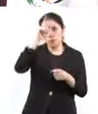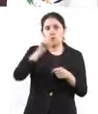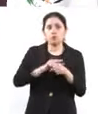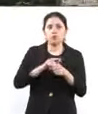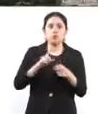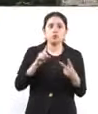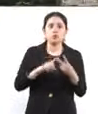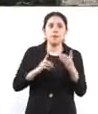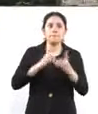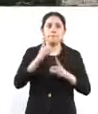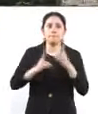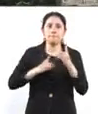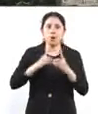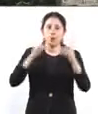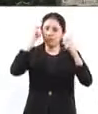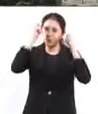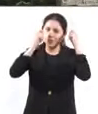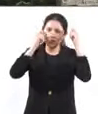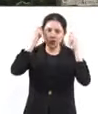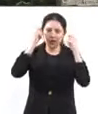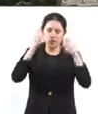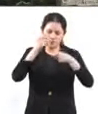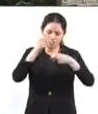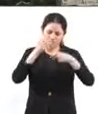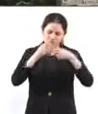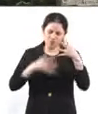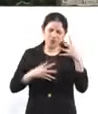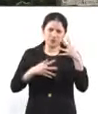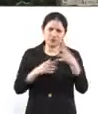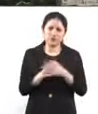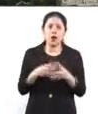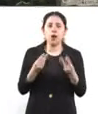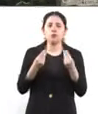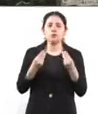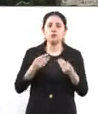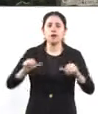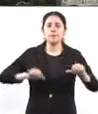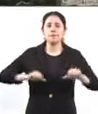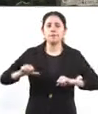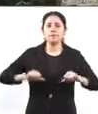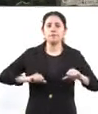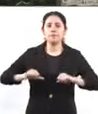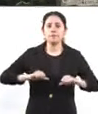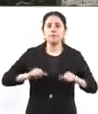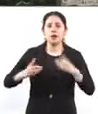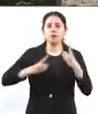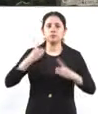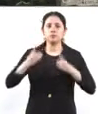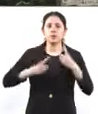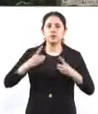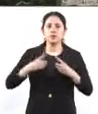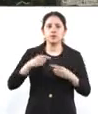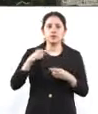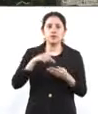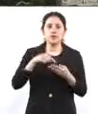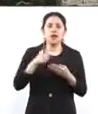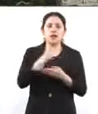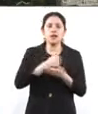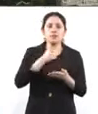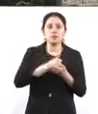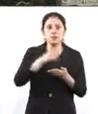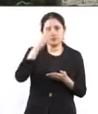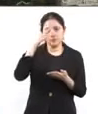turísticas, en fin, toda la oferta de actividades recreativas que suceden en esta gran ciudad la van a poder encontrar aquí.